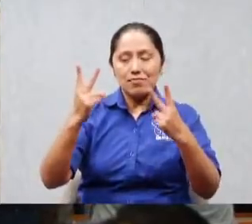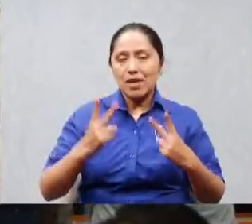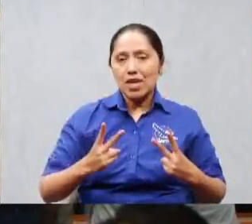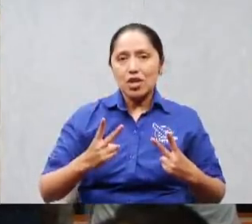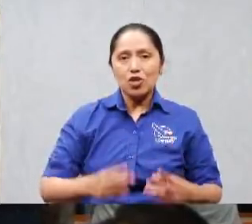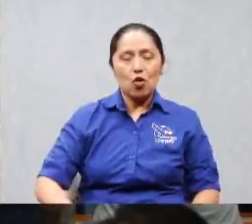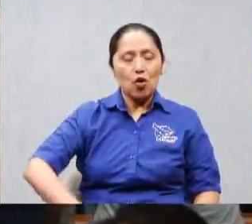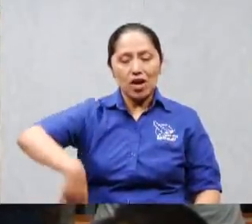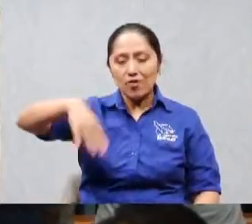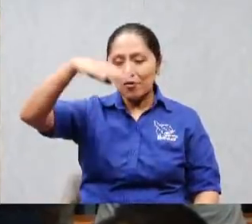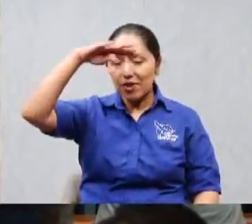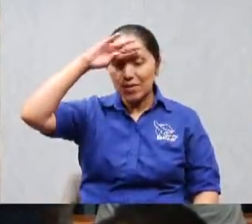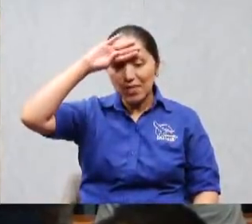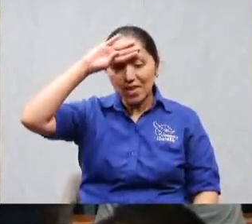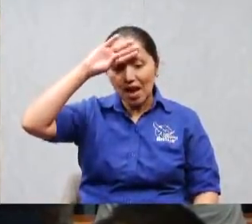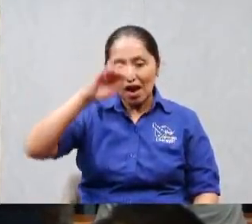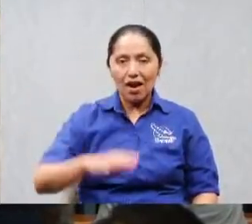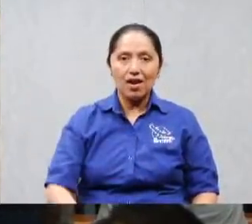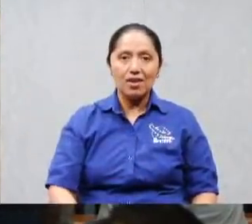y era plan de Dios